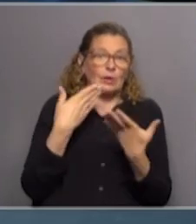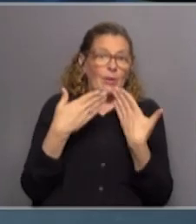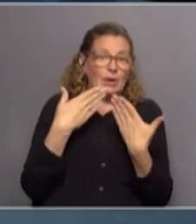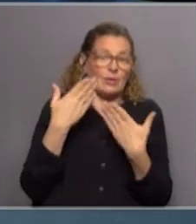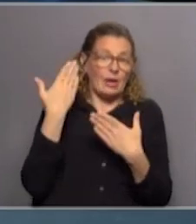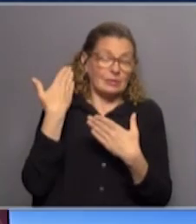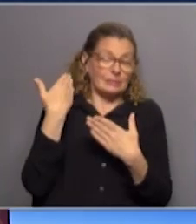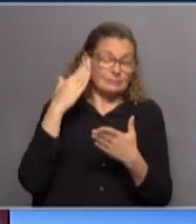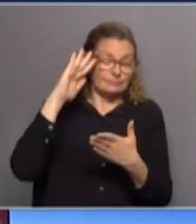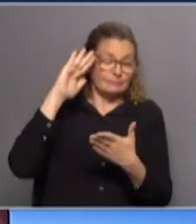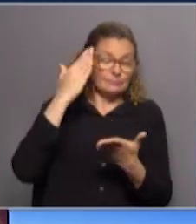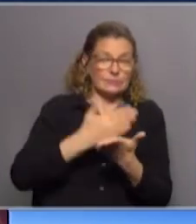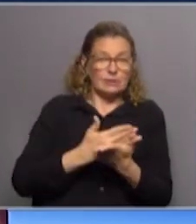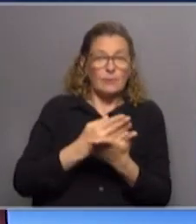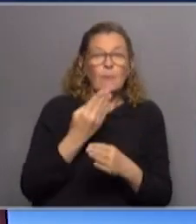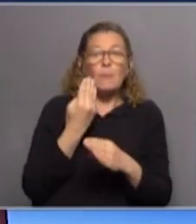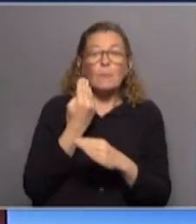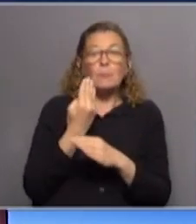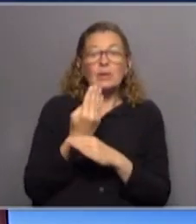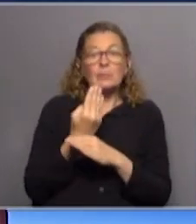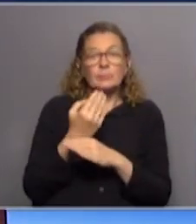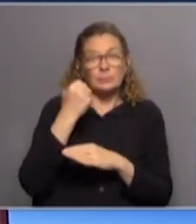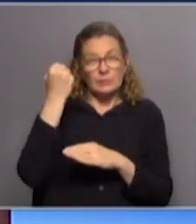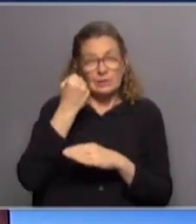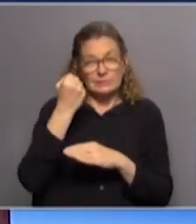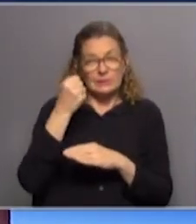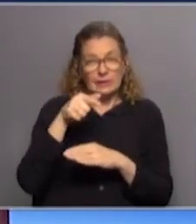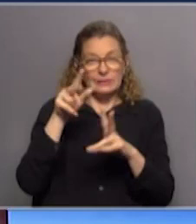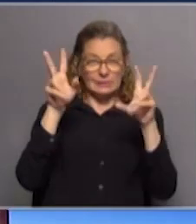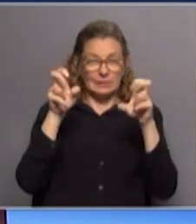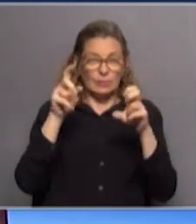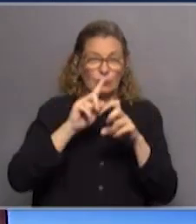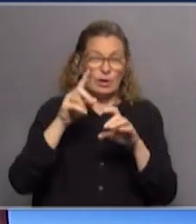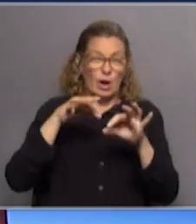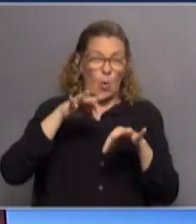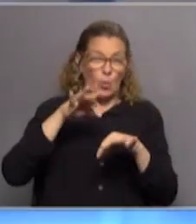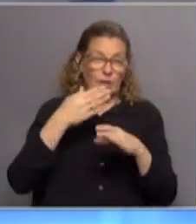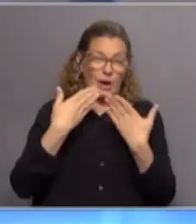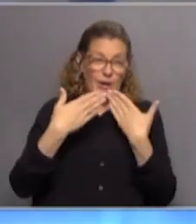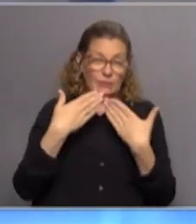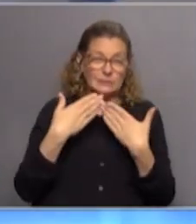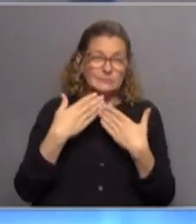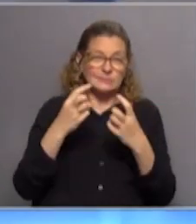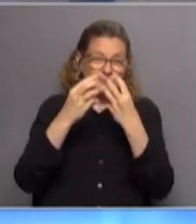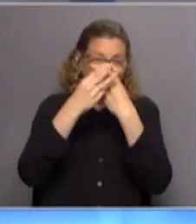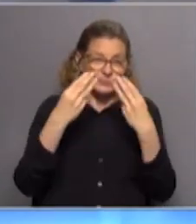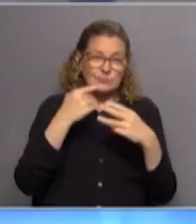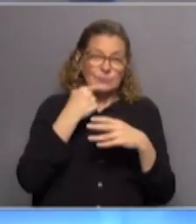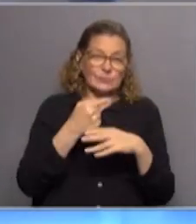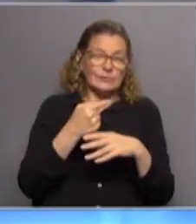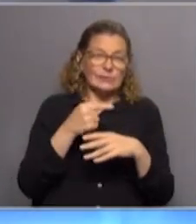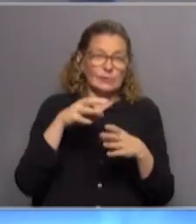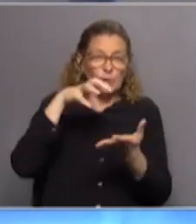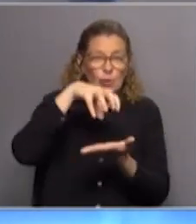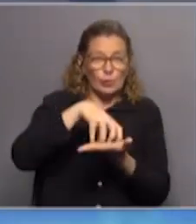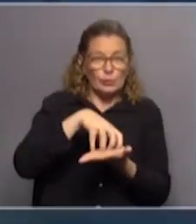ocurrido durante la dictadura, y pidió darle prioridad a este tema, pero no fue la única que habló sobre esto. Claro, en general yo te diría que en